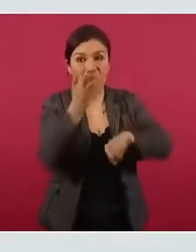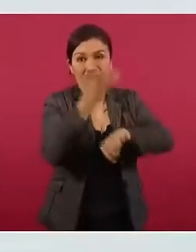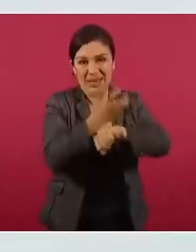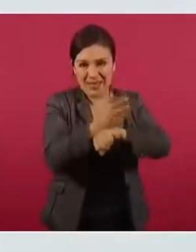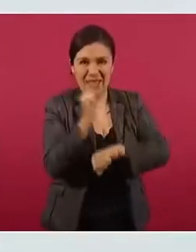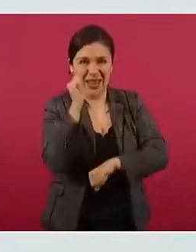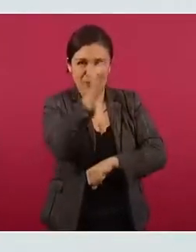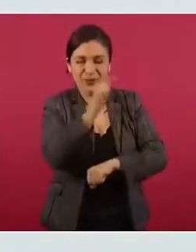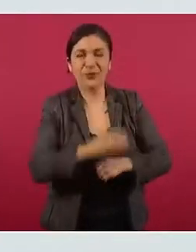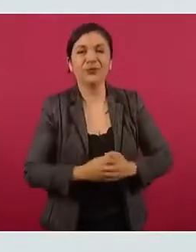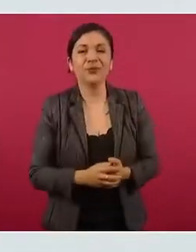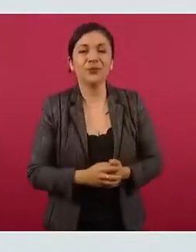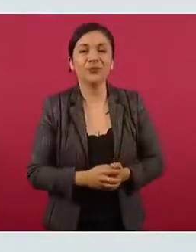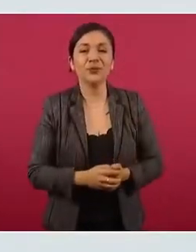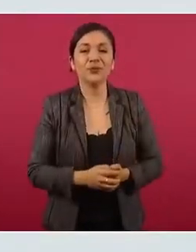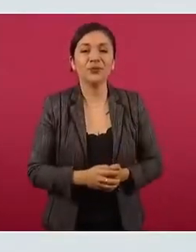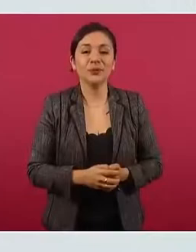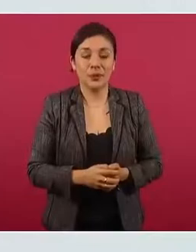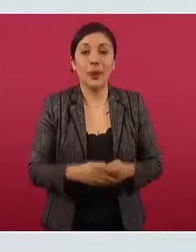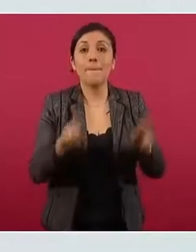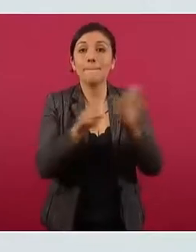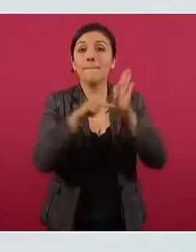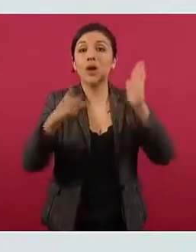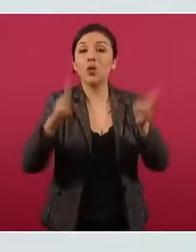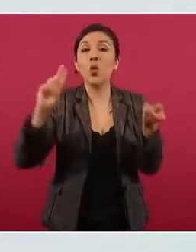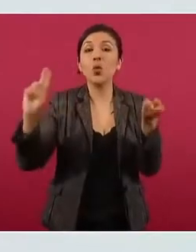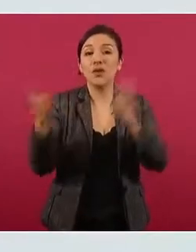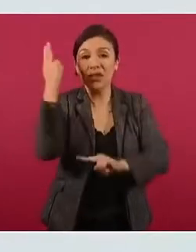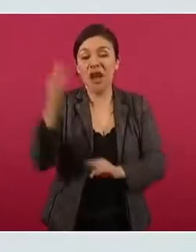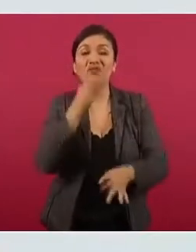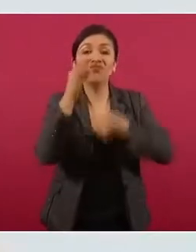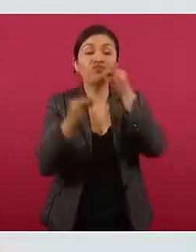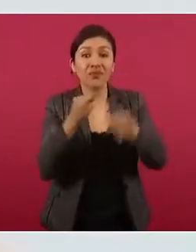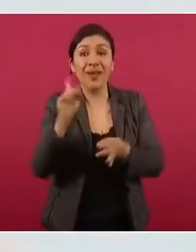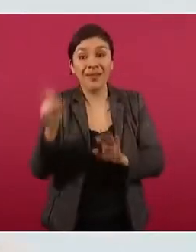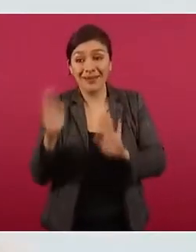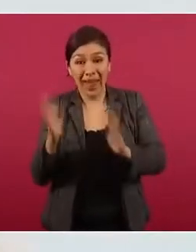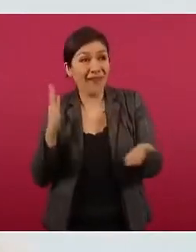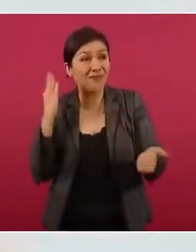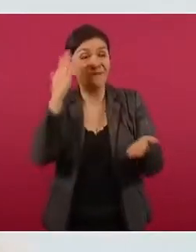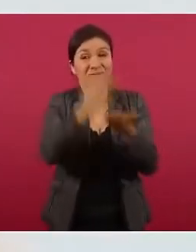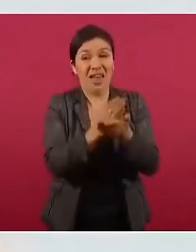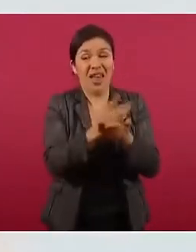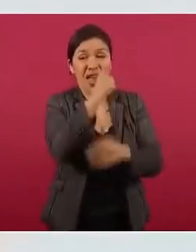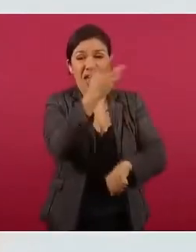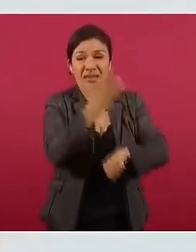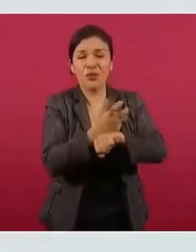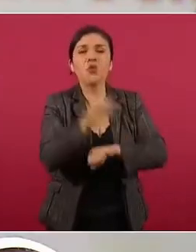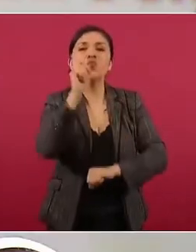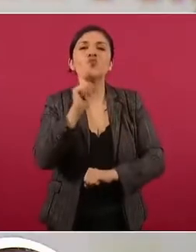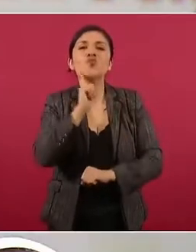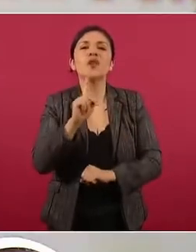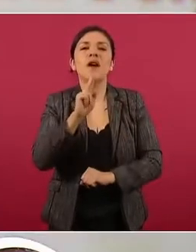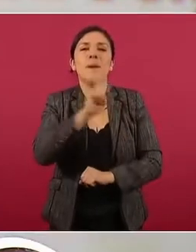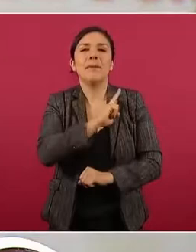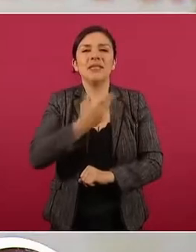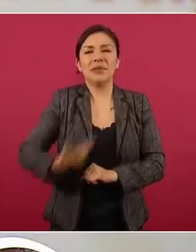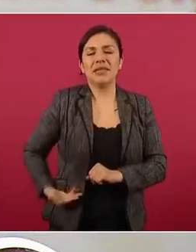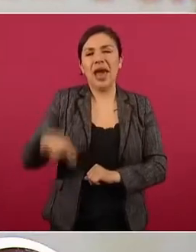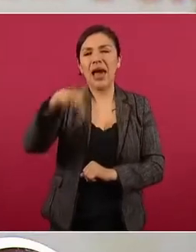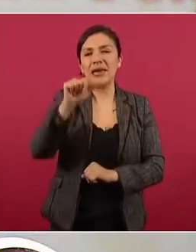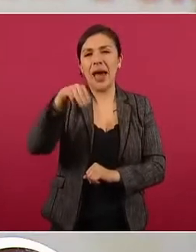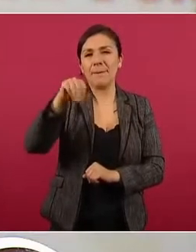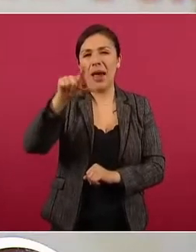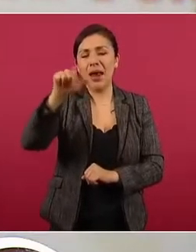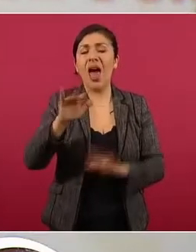vecino del norte. El Universal difundió que durante su encuentro en Washington, la vicepresidenta Kamala Harris habría